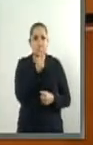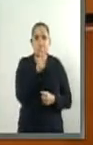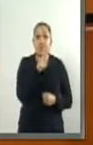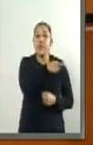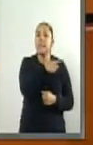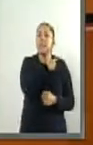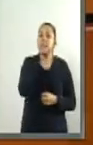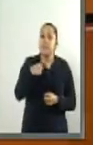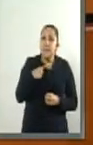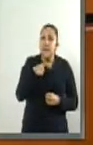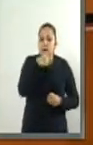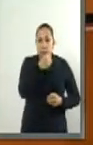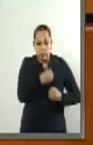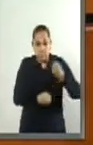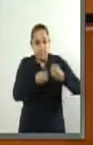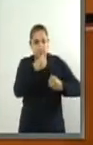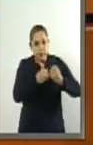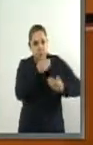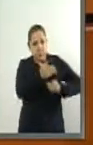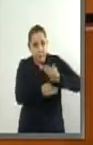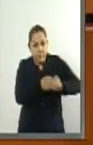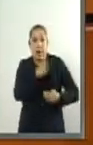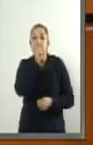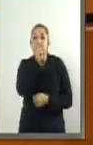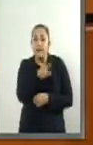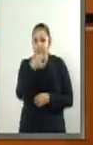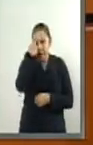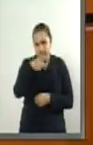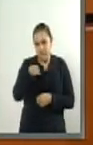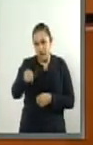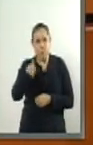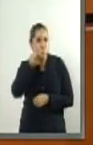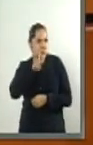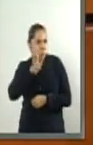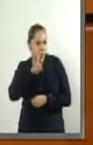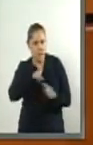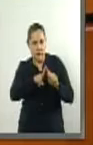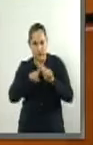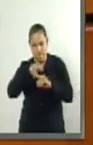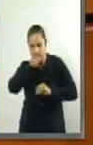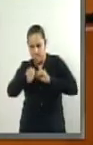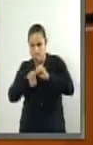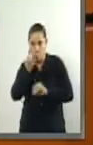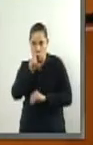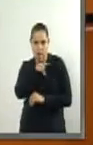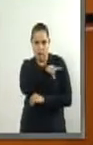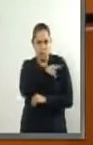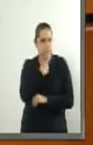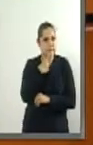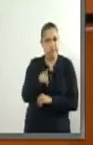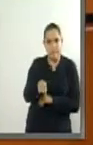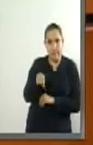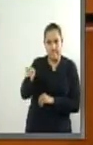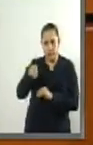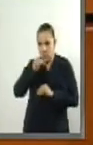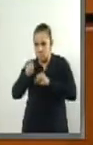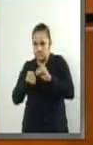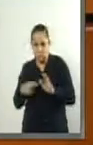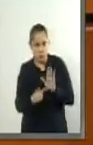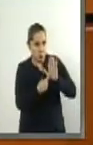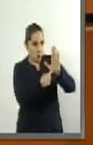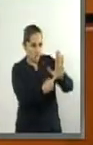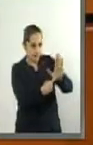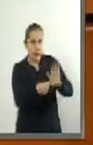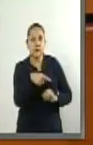y mucho menos los medios de prueba que ofrecerá al momento de contestar la demanda es necesario que el actor